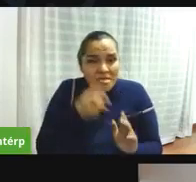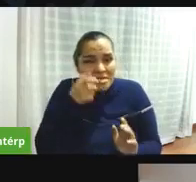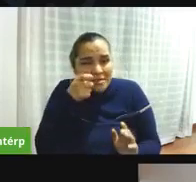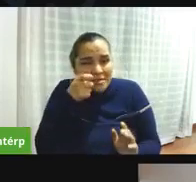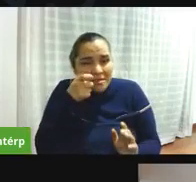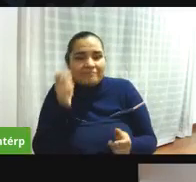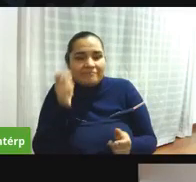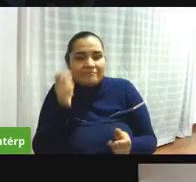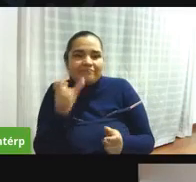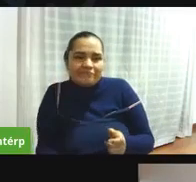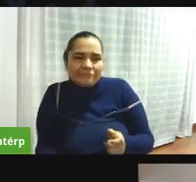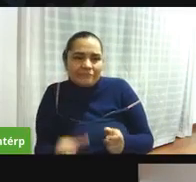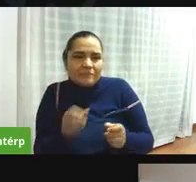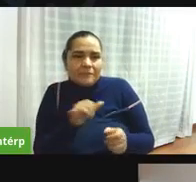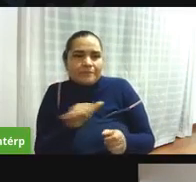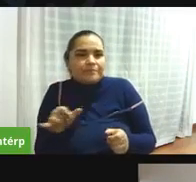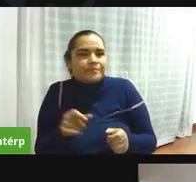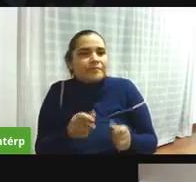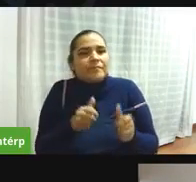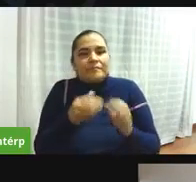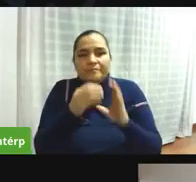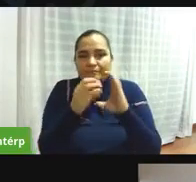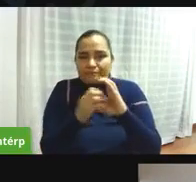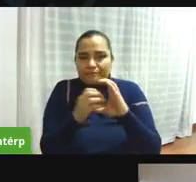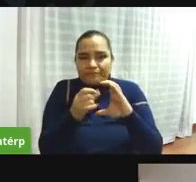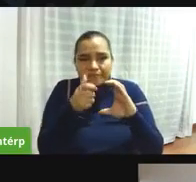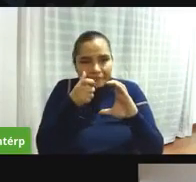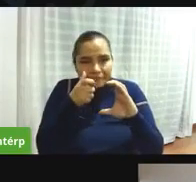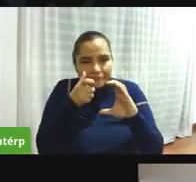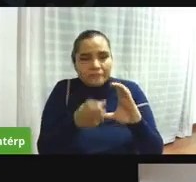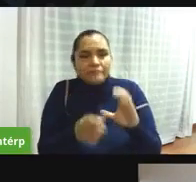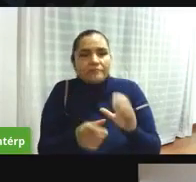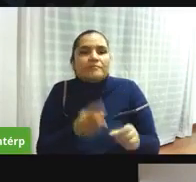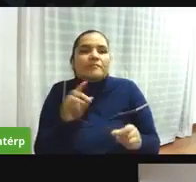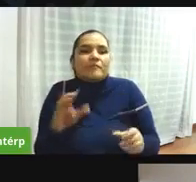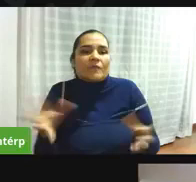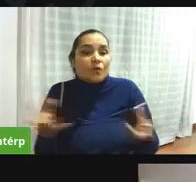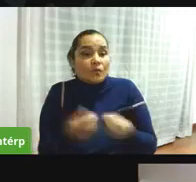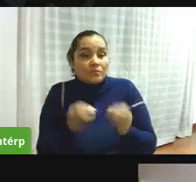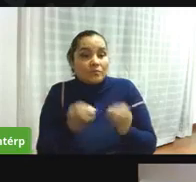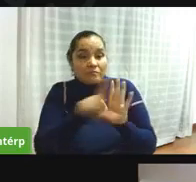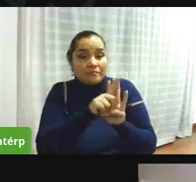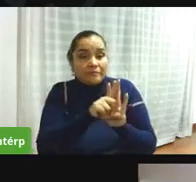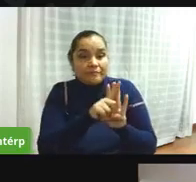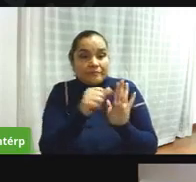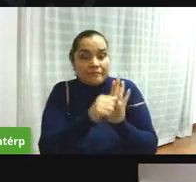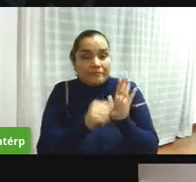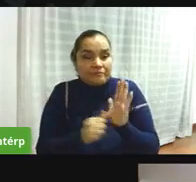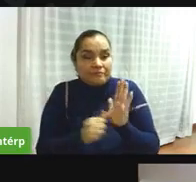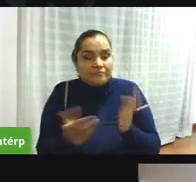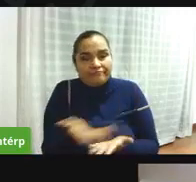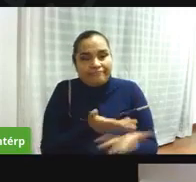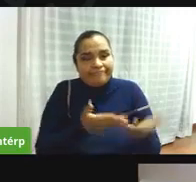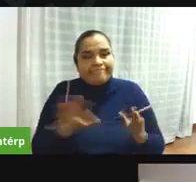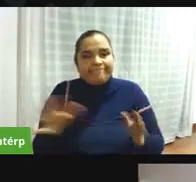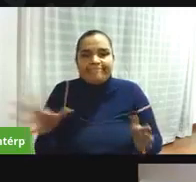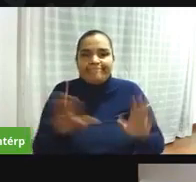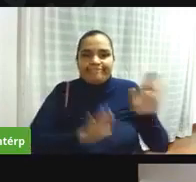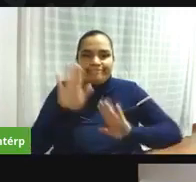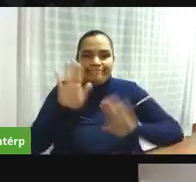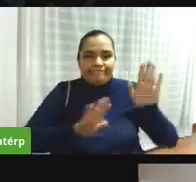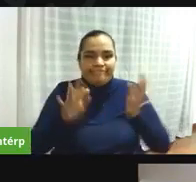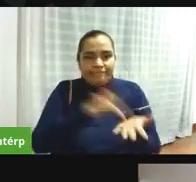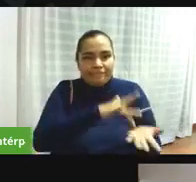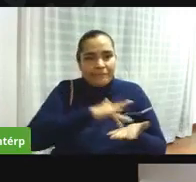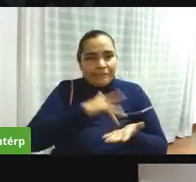mereces que un pacto ciudadano por respetar las reglas y porque todos participemos entonces un saludo a todos y todas como les decía podemos ir rotando